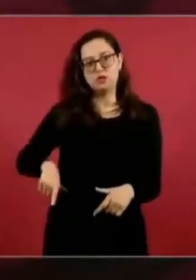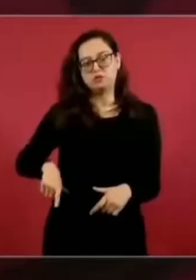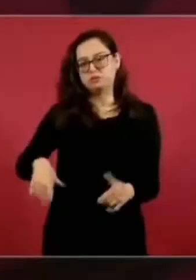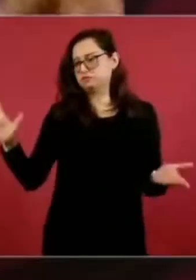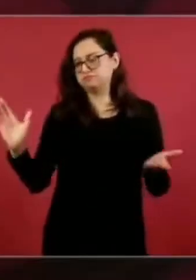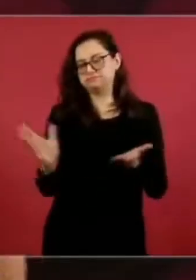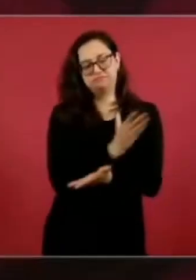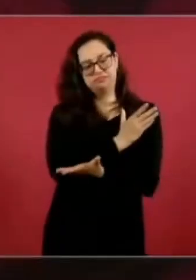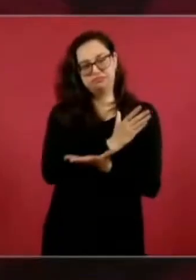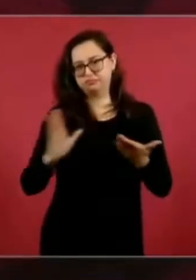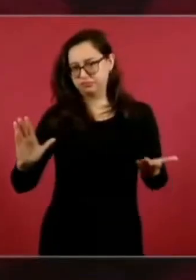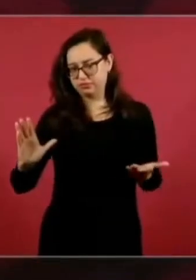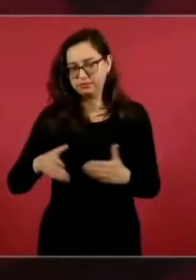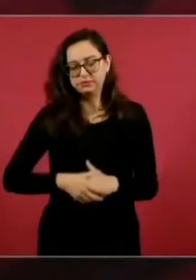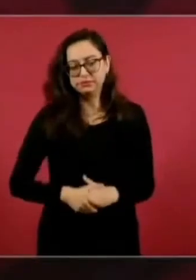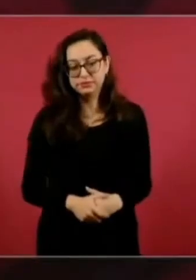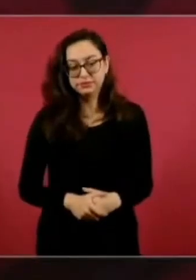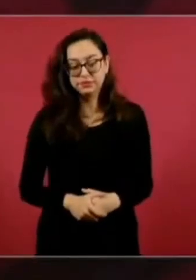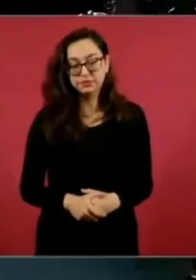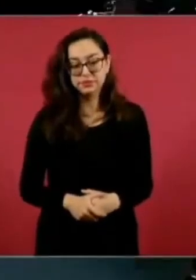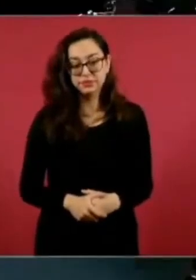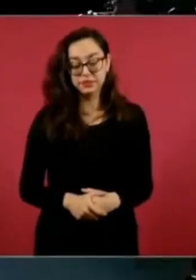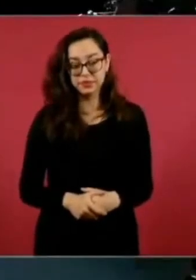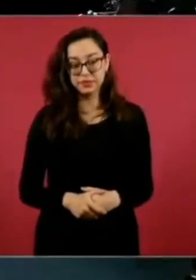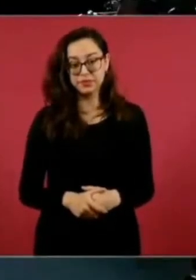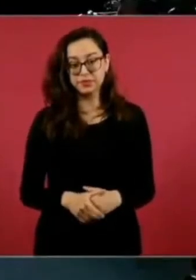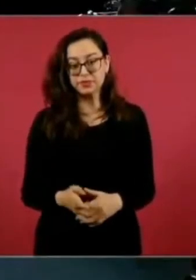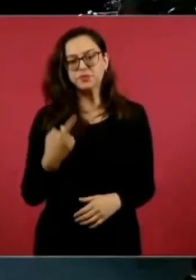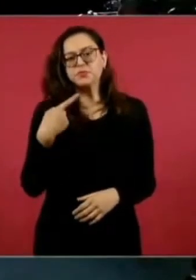las élites. Bueno, pero